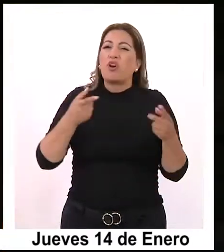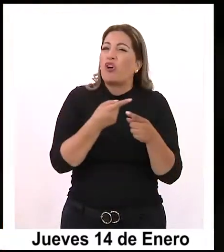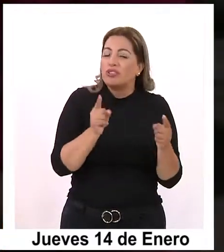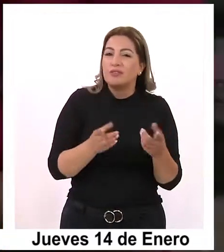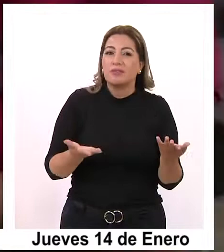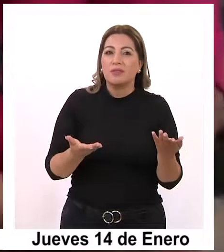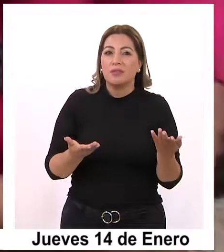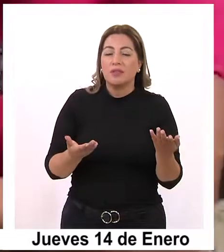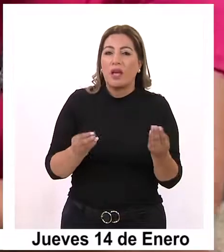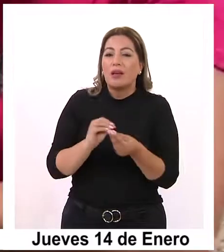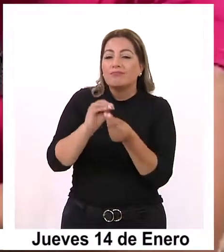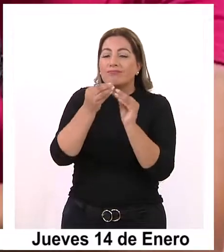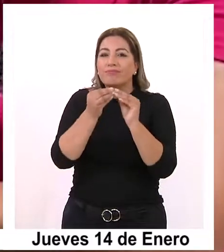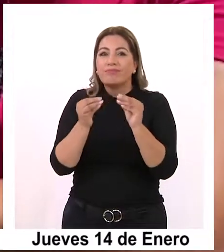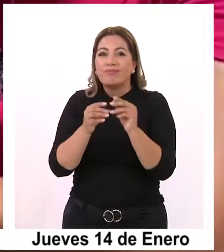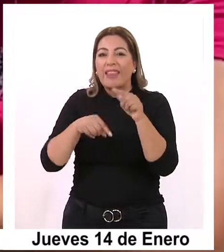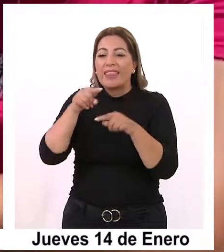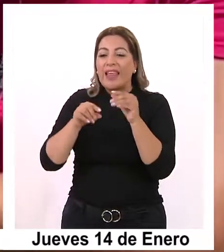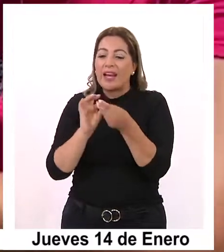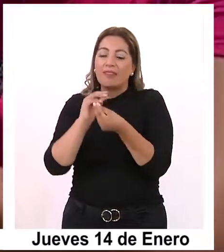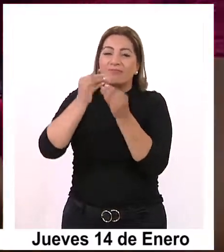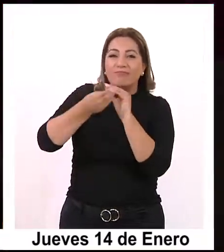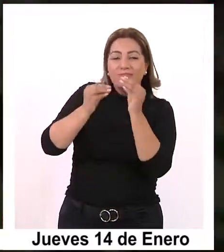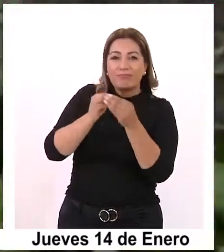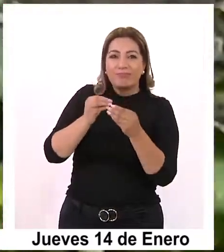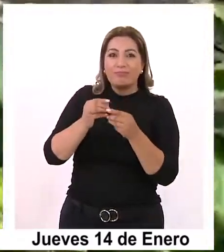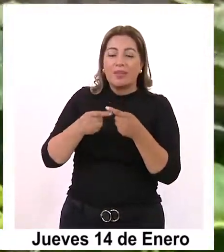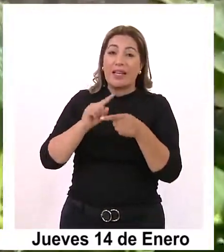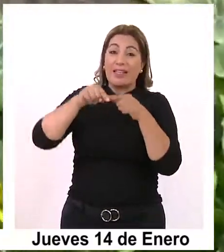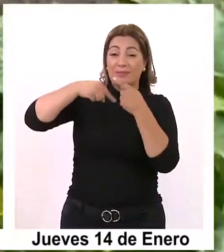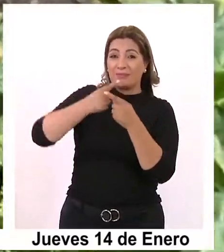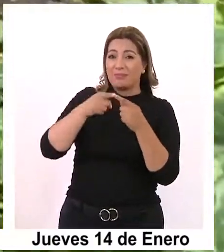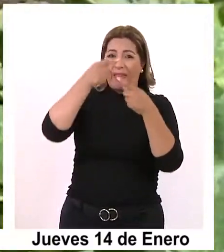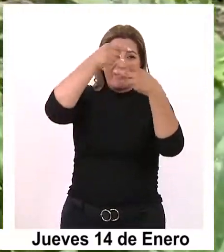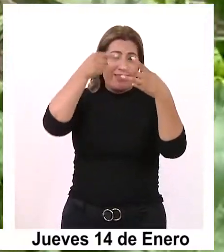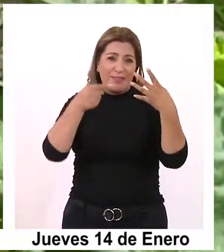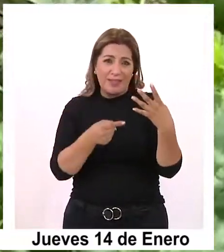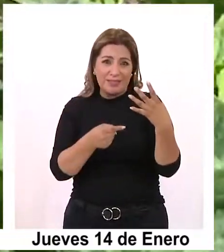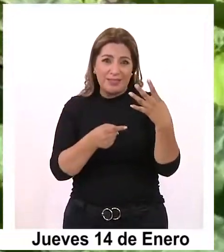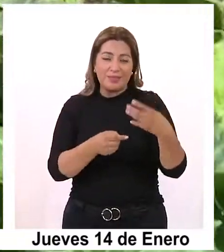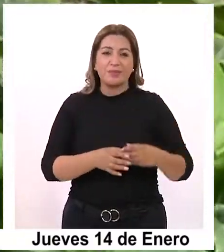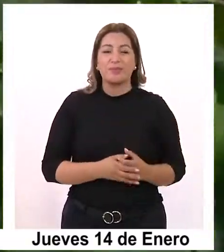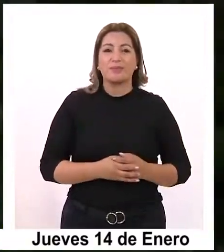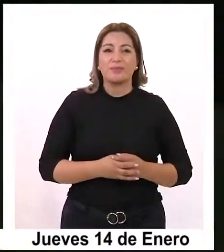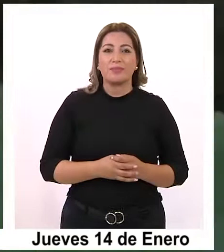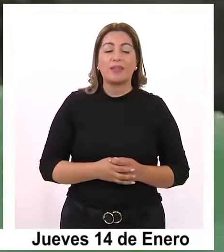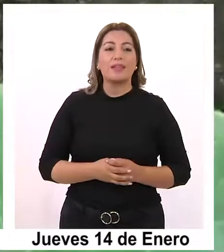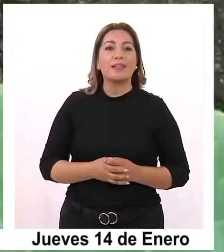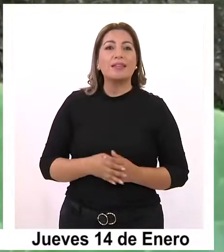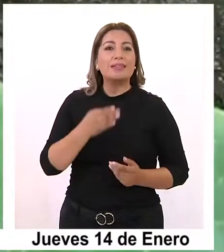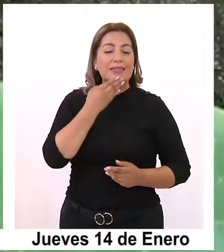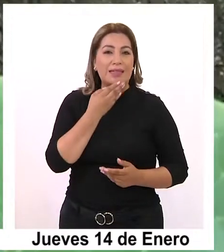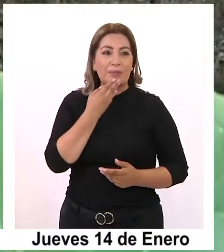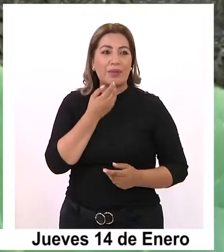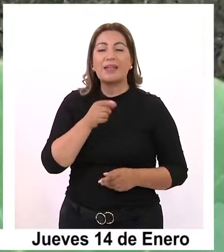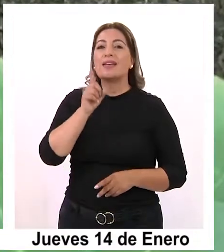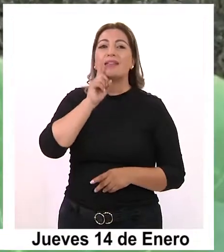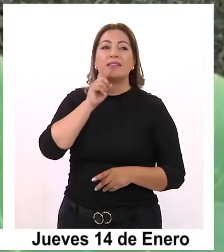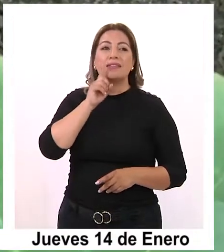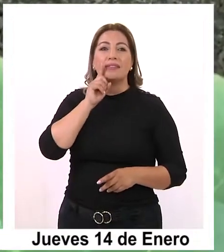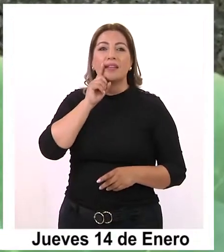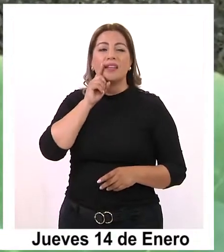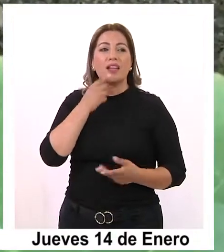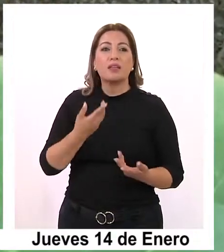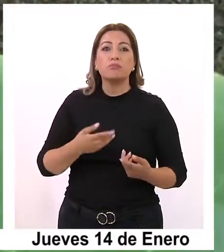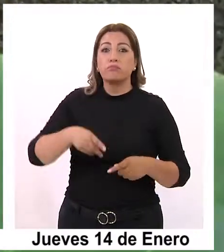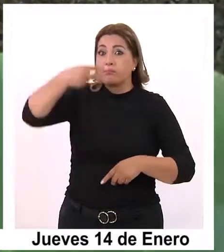como alfarería, artesanía textil, apicultura, entre otros. Además, tienen que contar con un predio